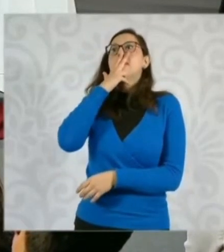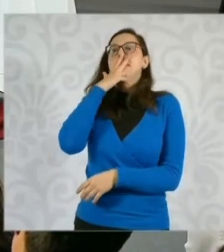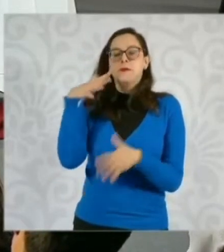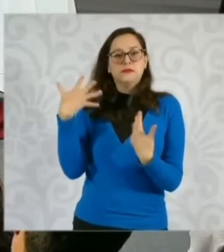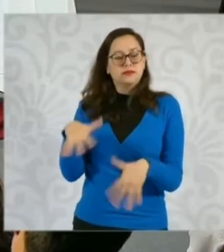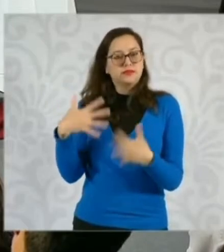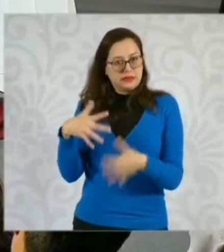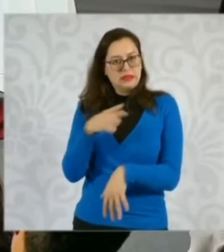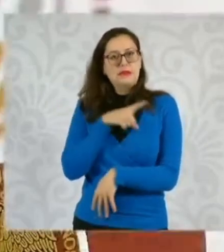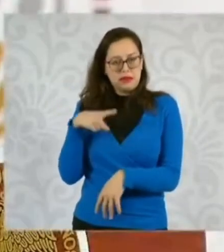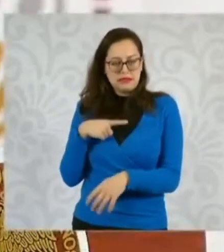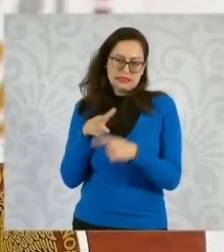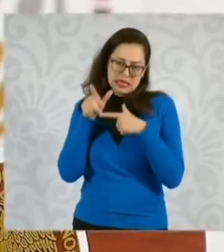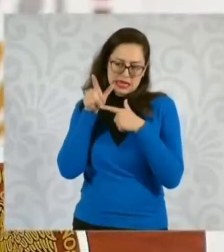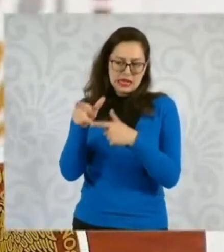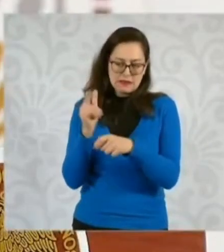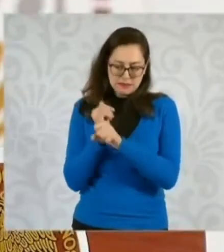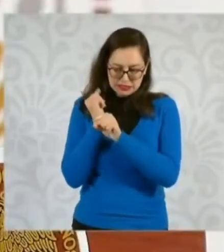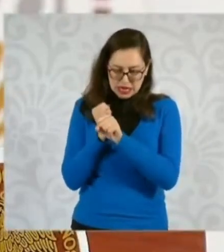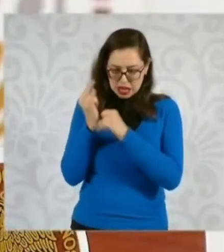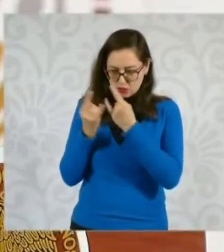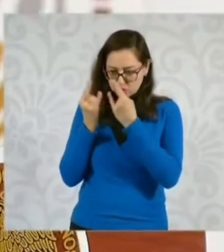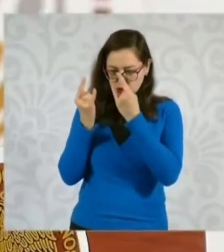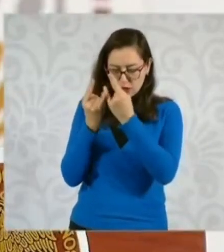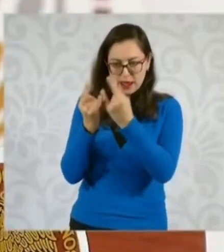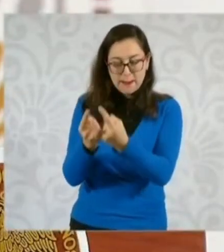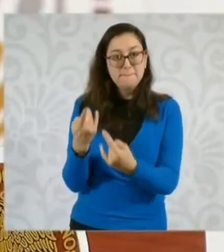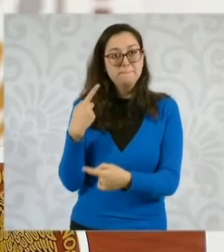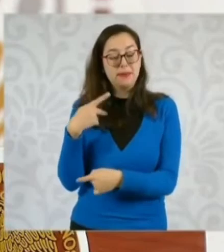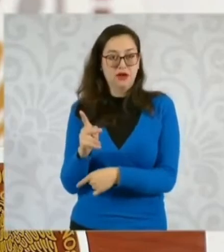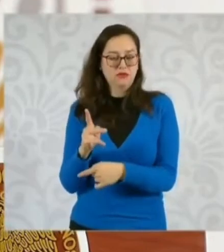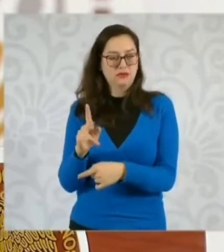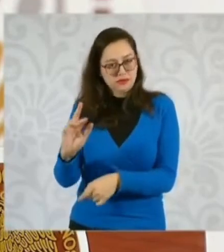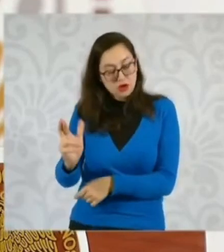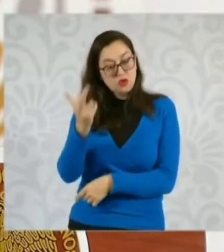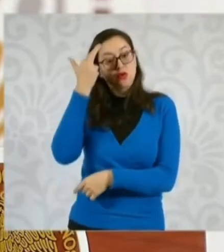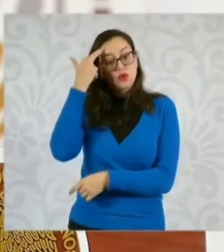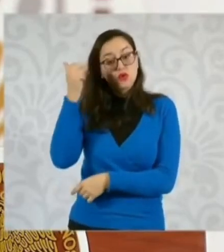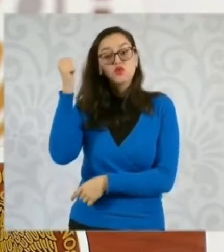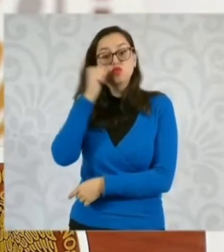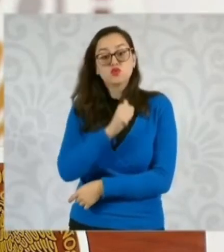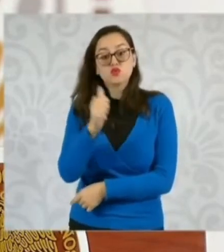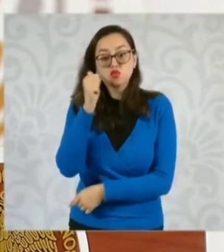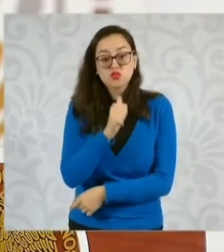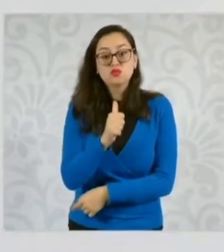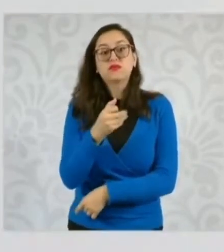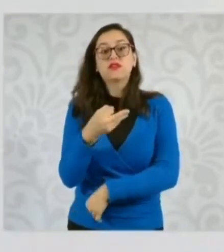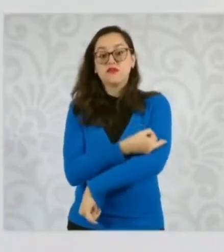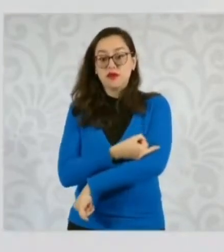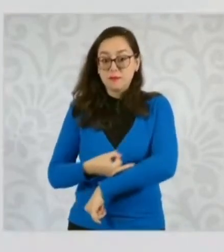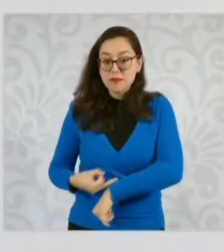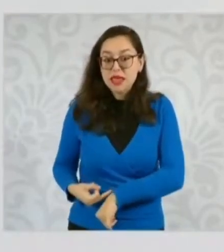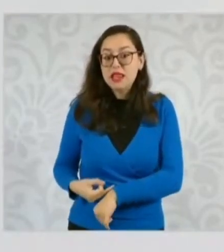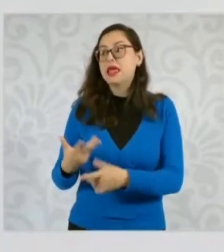transformaciones y además apoyando a sus familias.